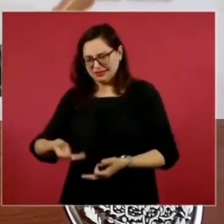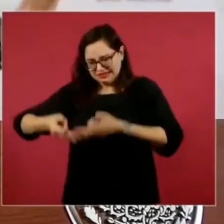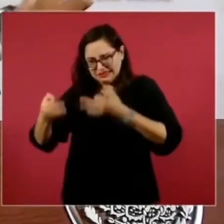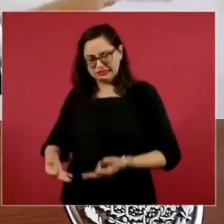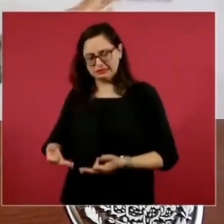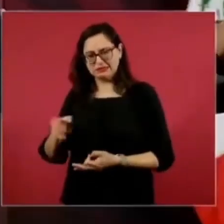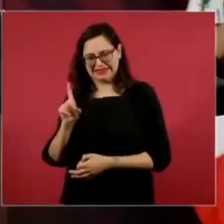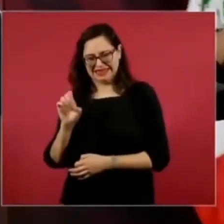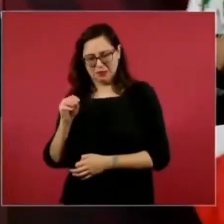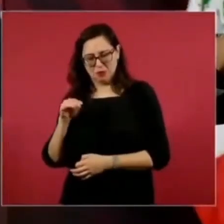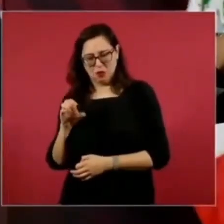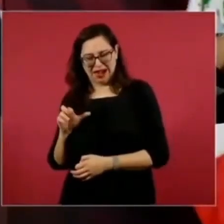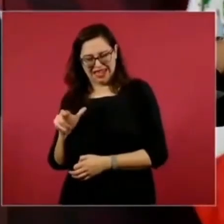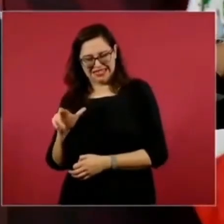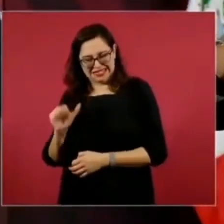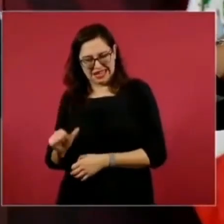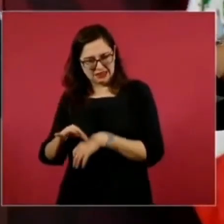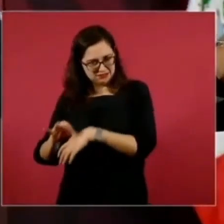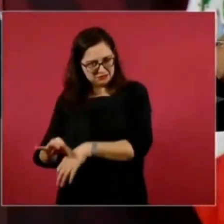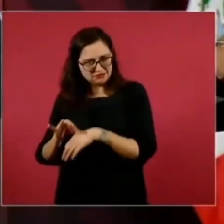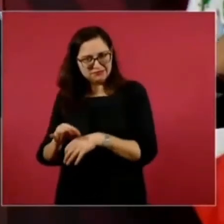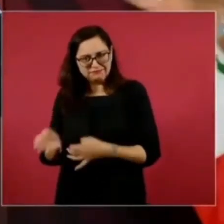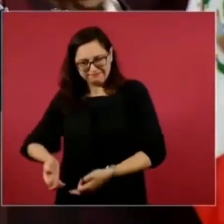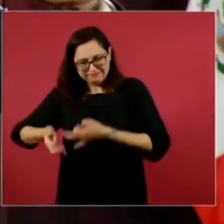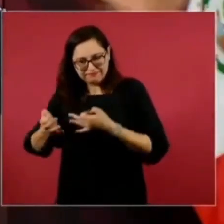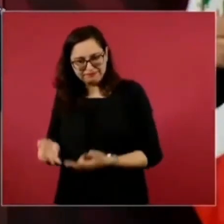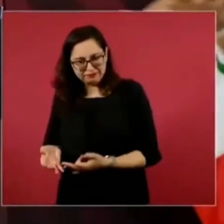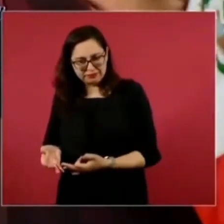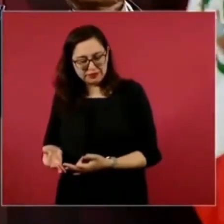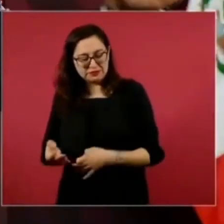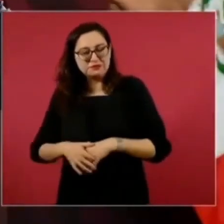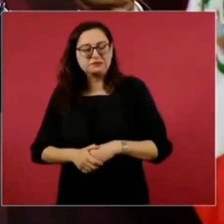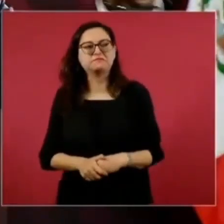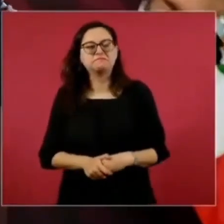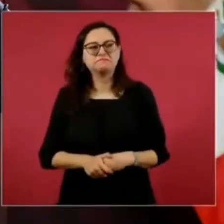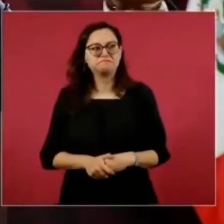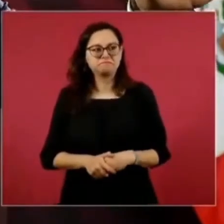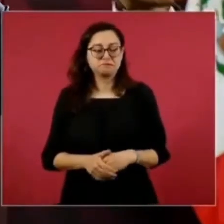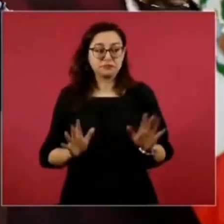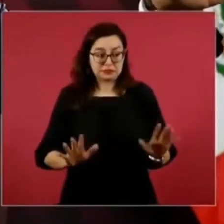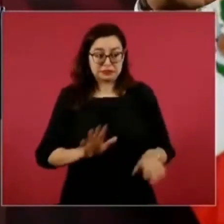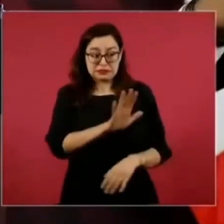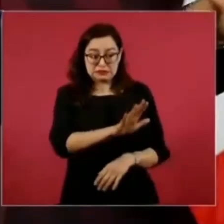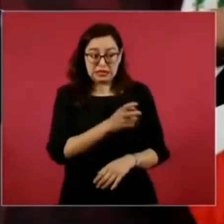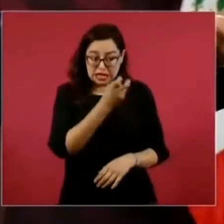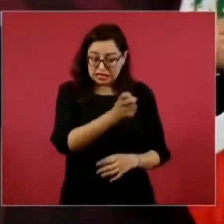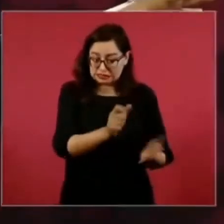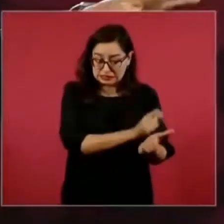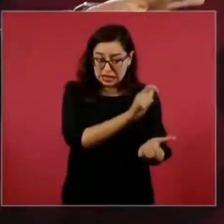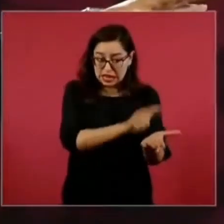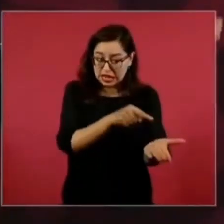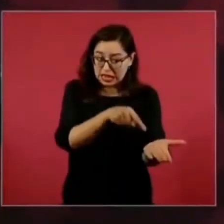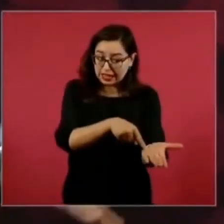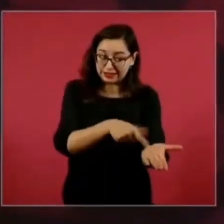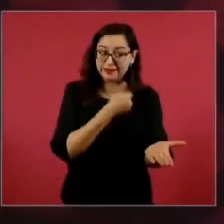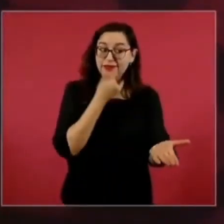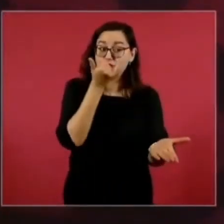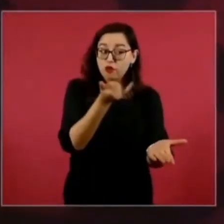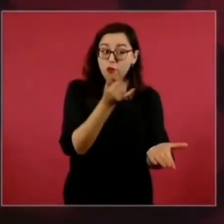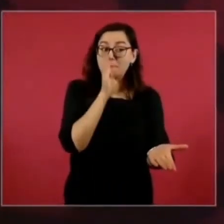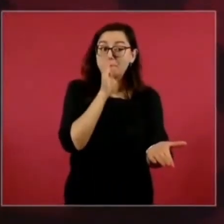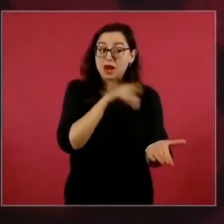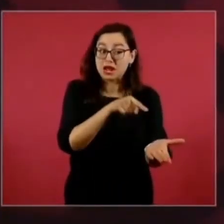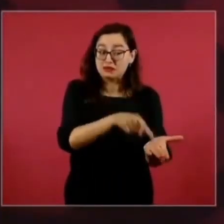que propusimos, en donde se arreglaba este asunto de la sobrerrepresentación.